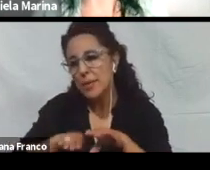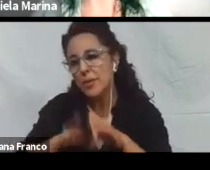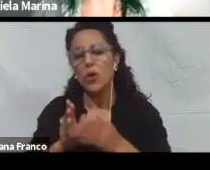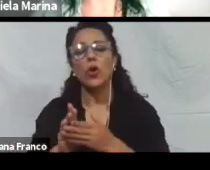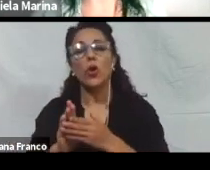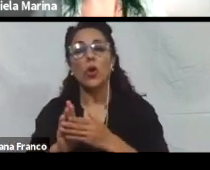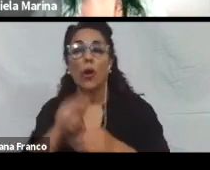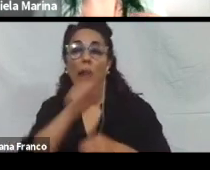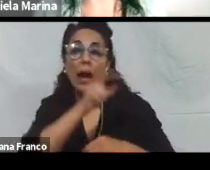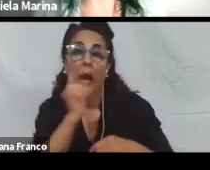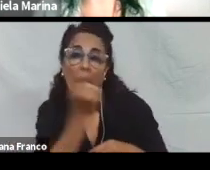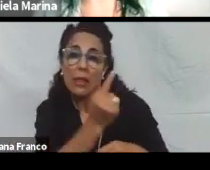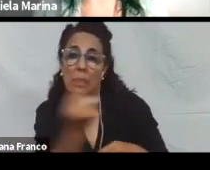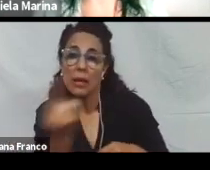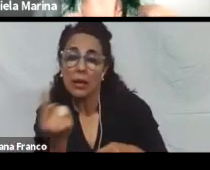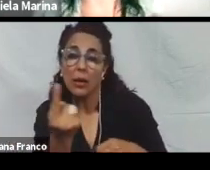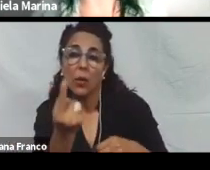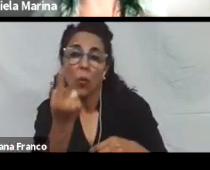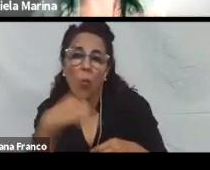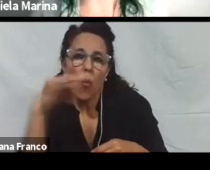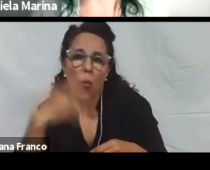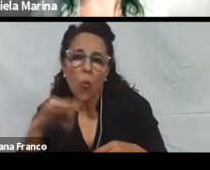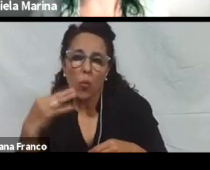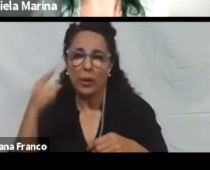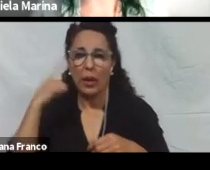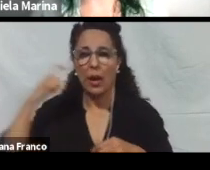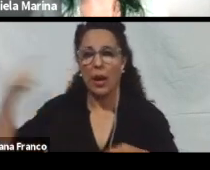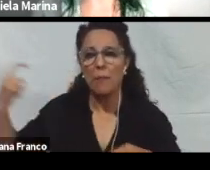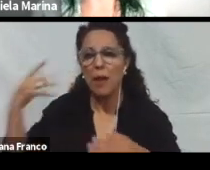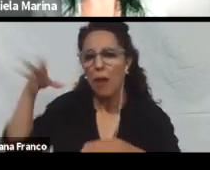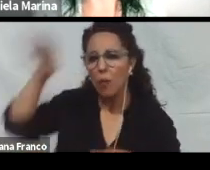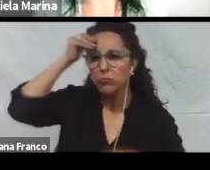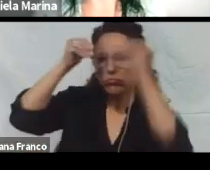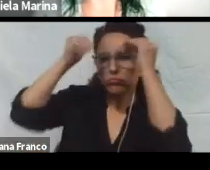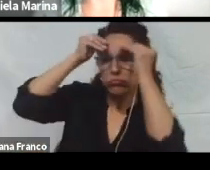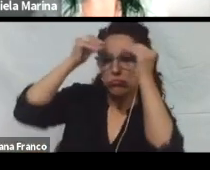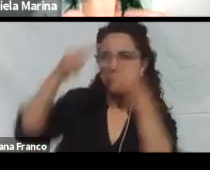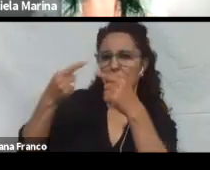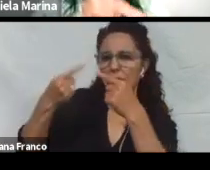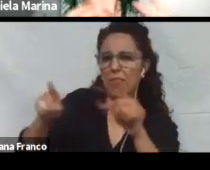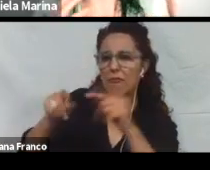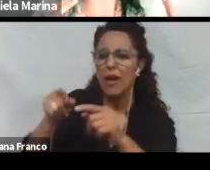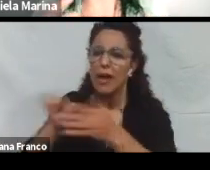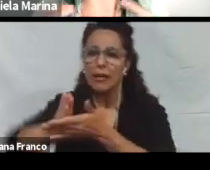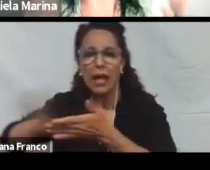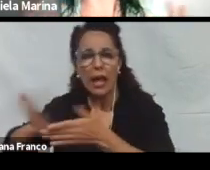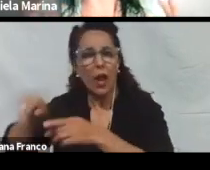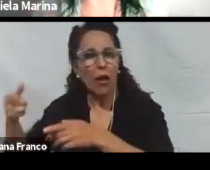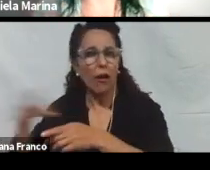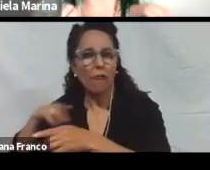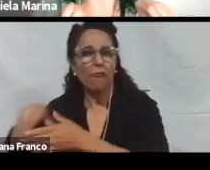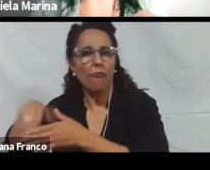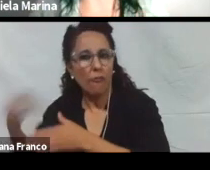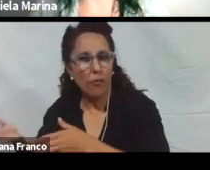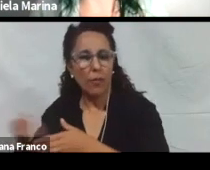mejor de una forma única y diferente al resto. Por lo tanto, ofrecer distintas alternativas